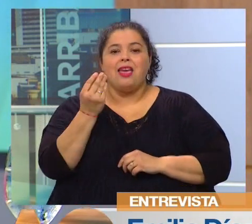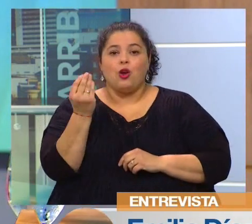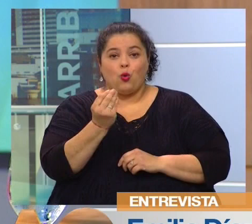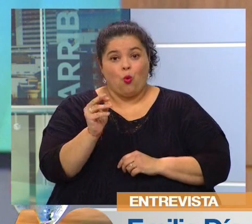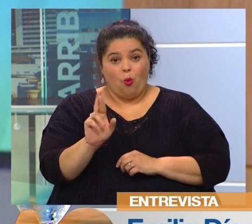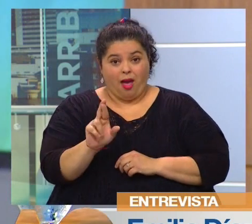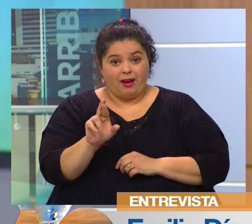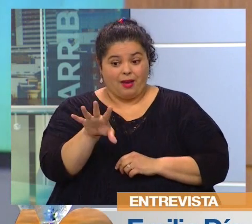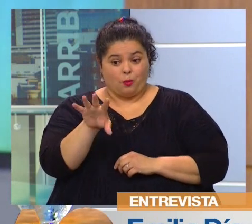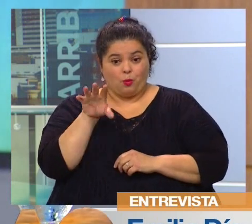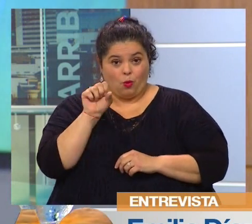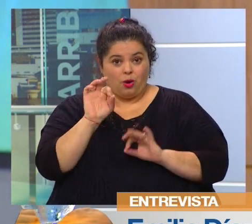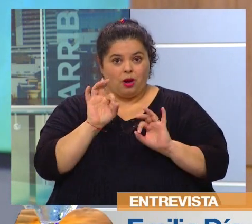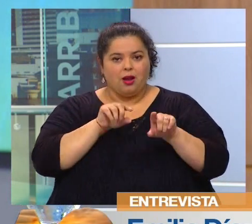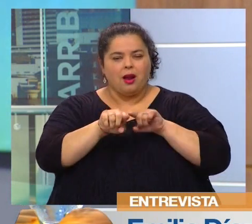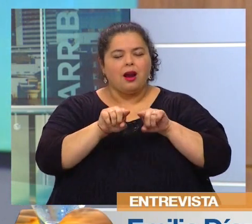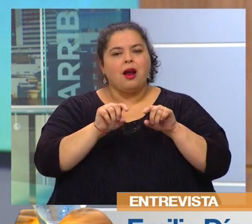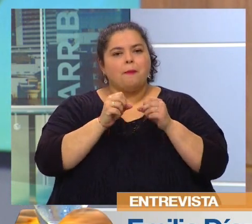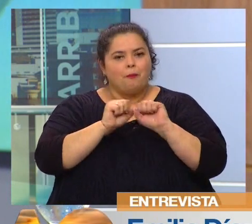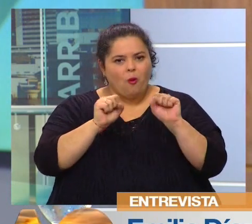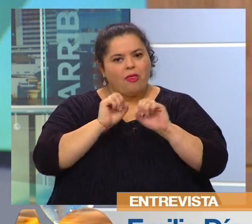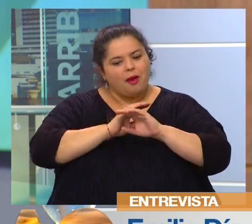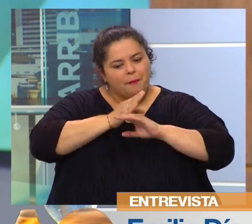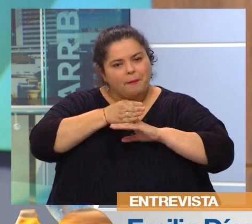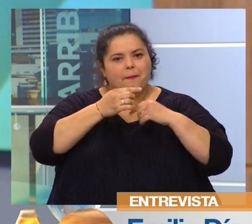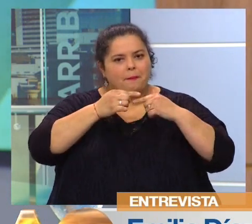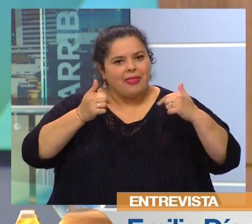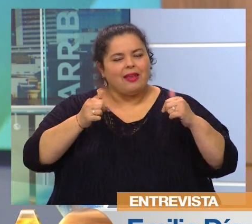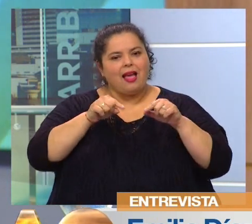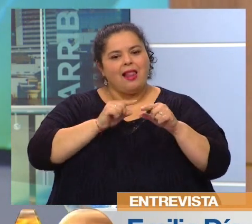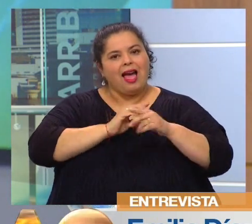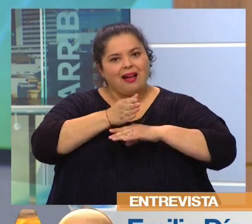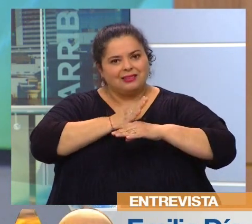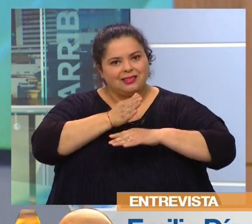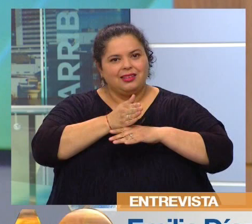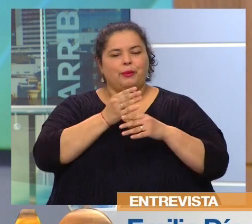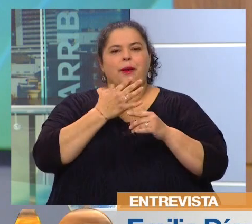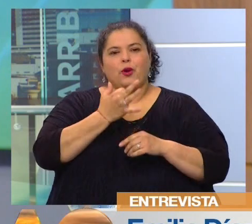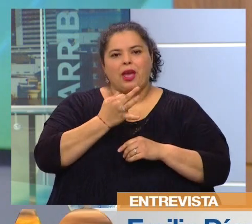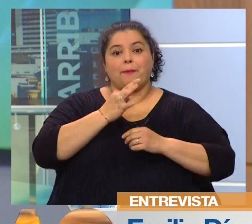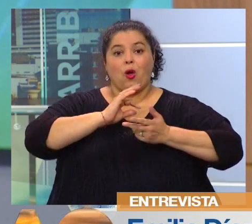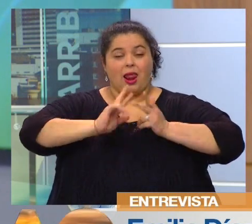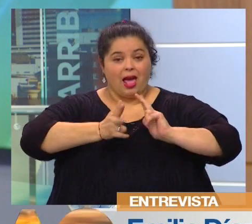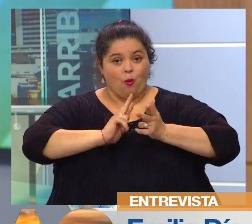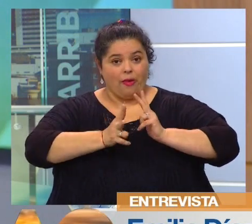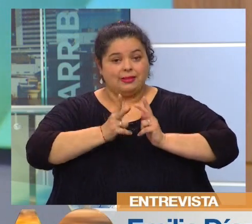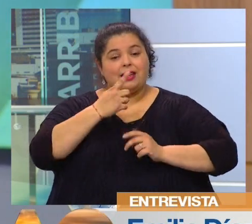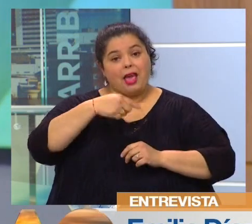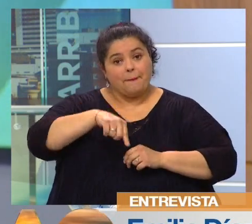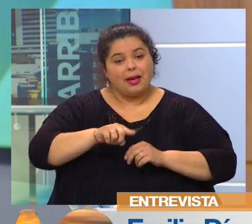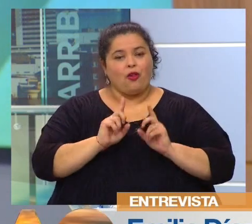del cual se puede acceder a material accesible con no solamente lengua de señas, sino además